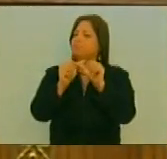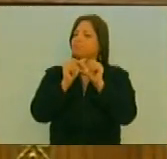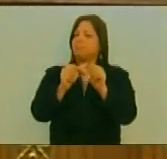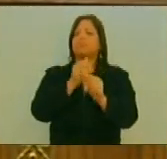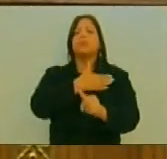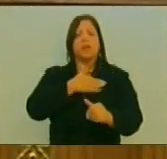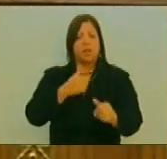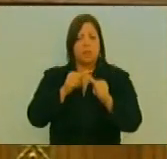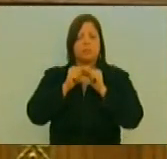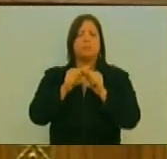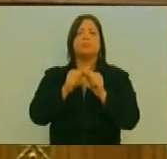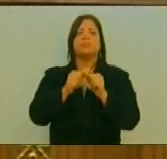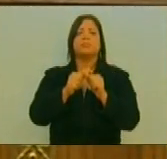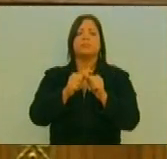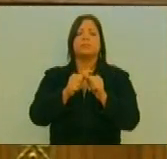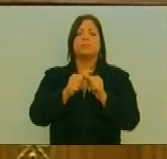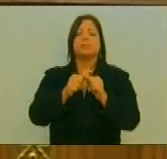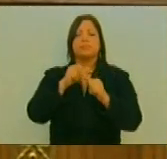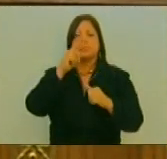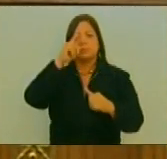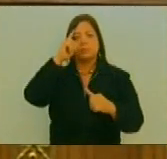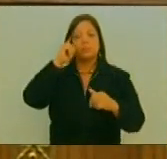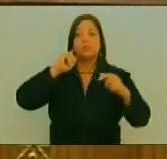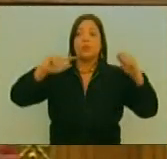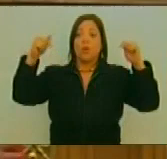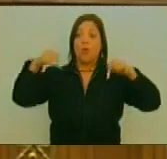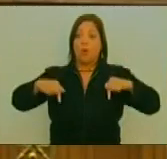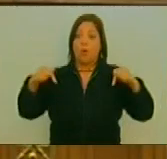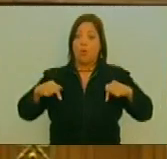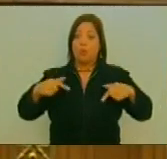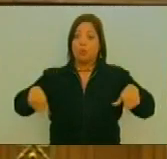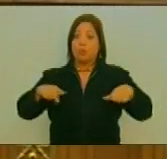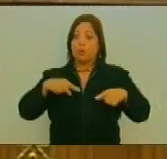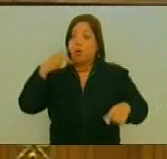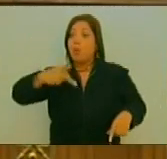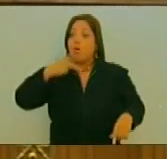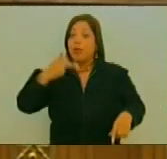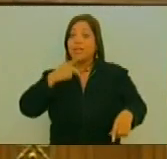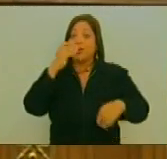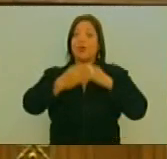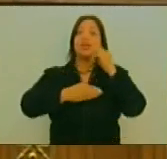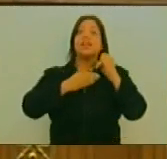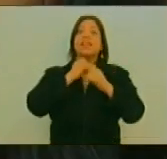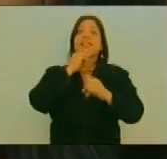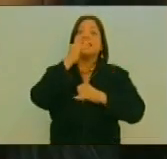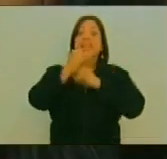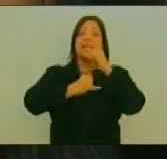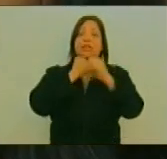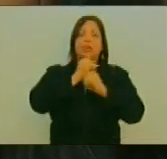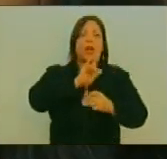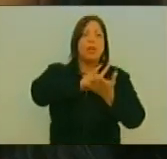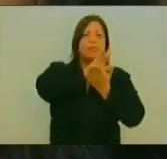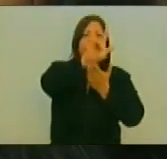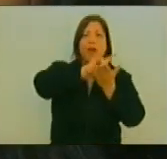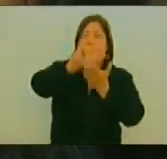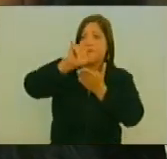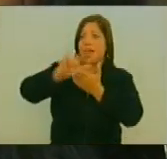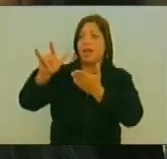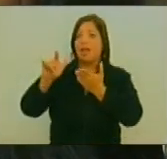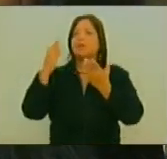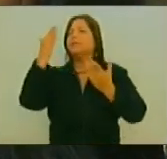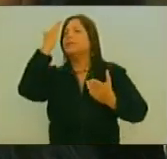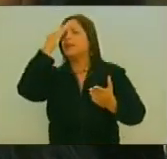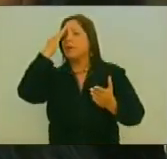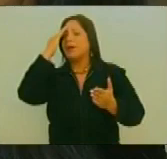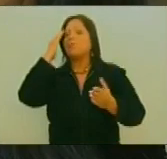Referencia Los Que Hemos Estado Hoy En Escenarios Políticos Internacionales Sabemos Que